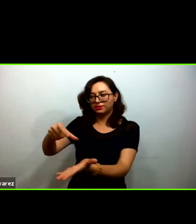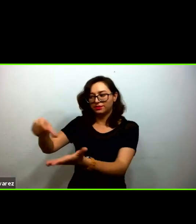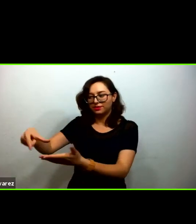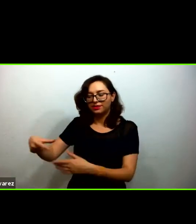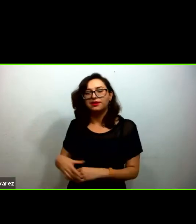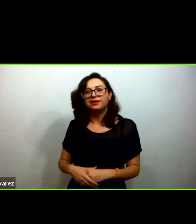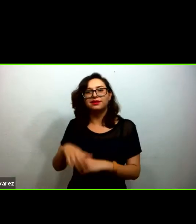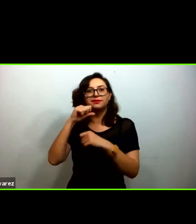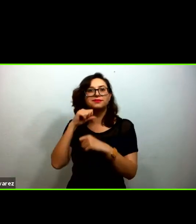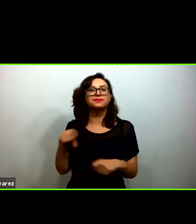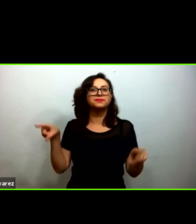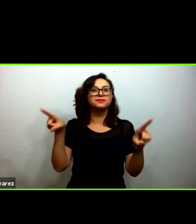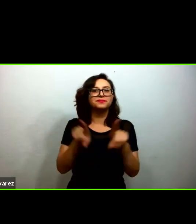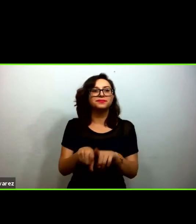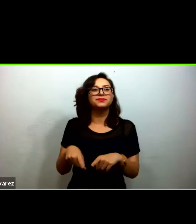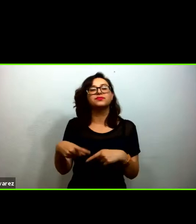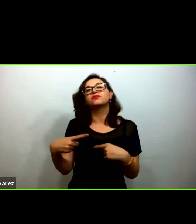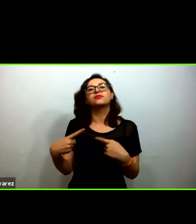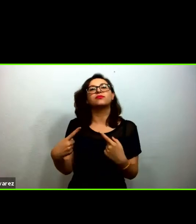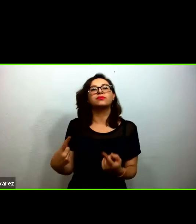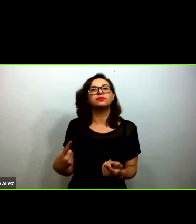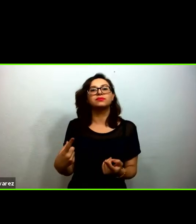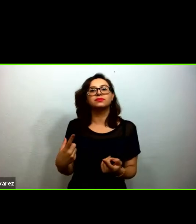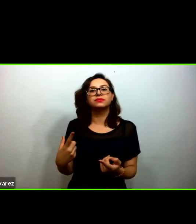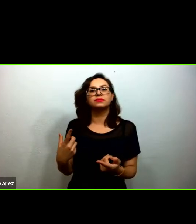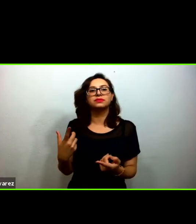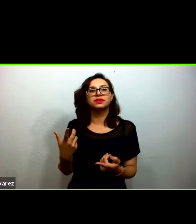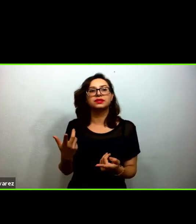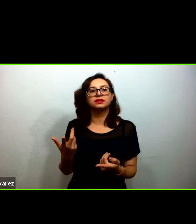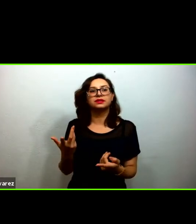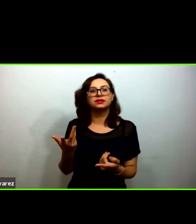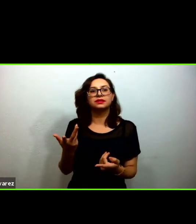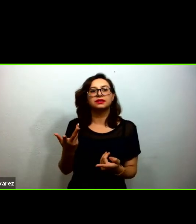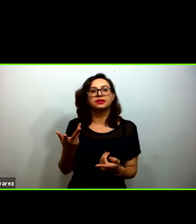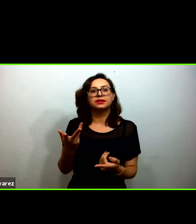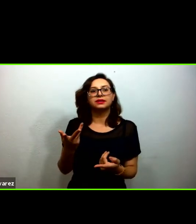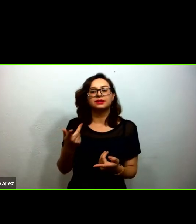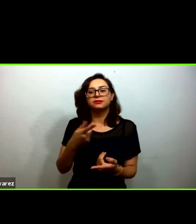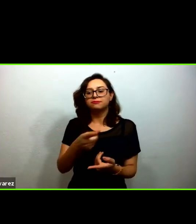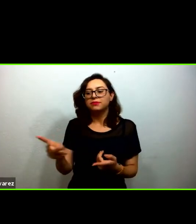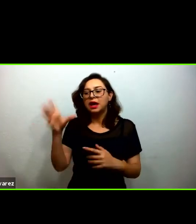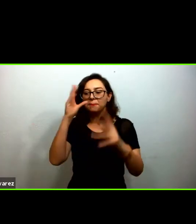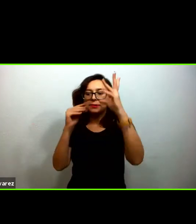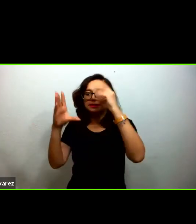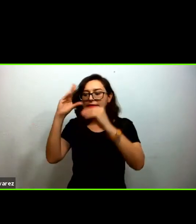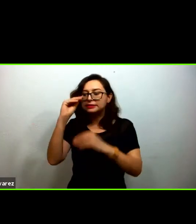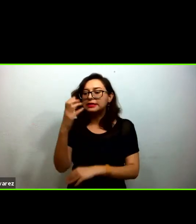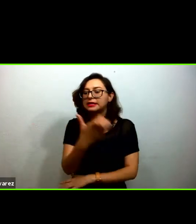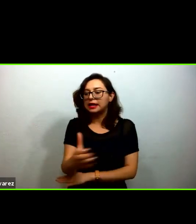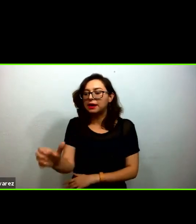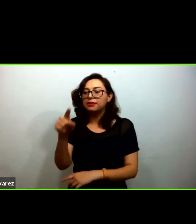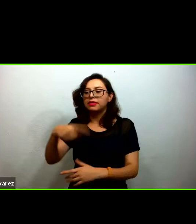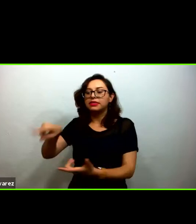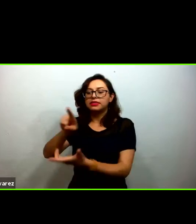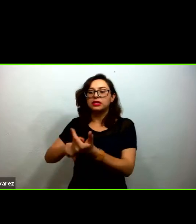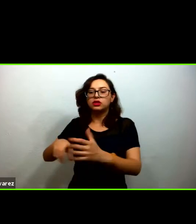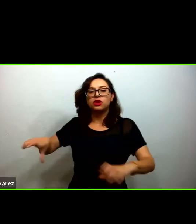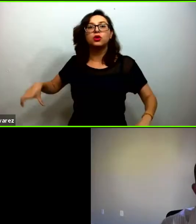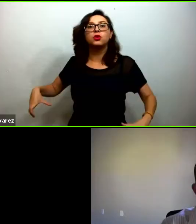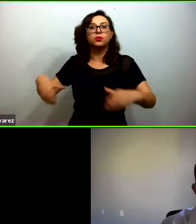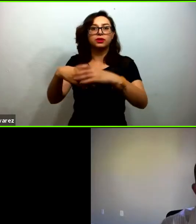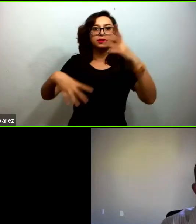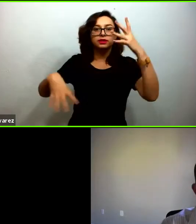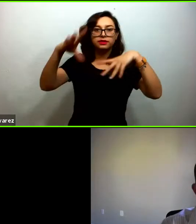en algún momento un encuentro de las comunidades de aprendizaje campesinas con estas comunidades de aprendizaje